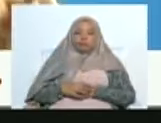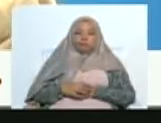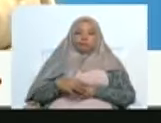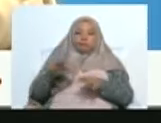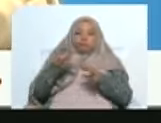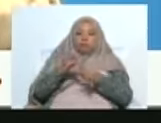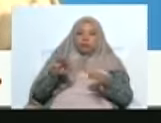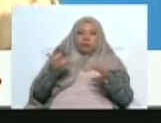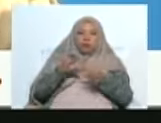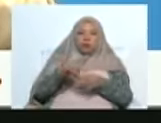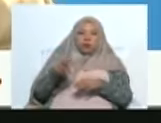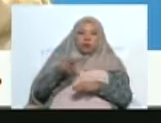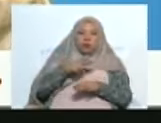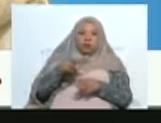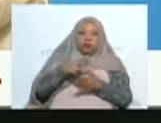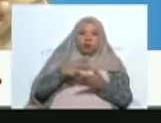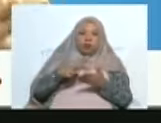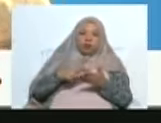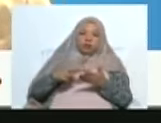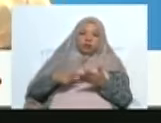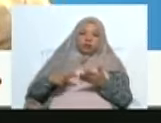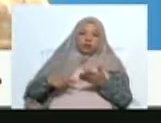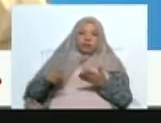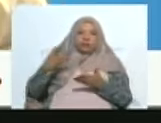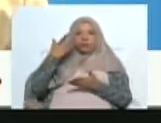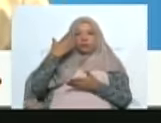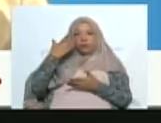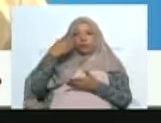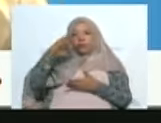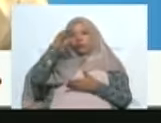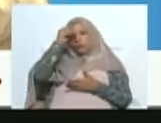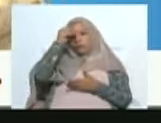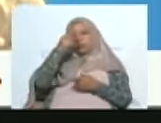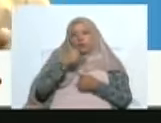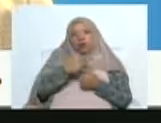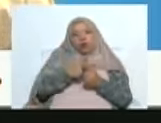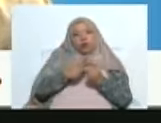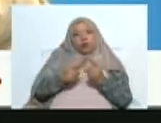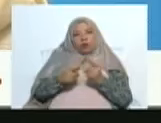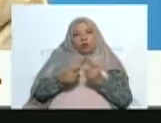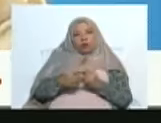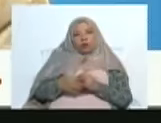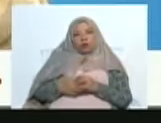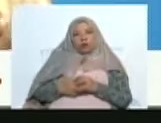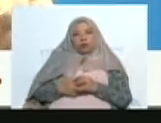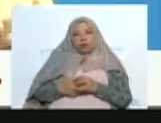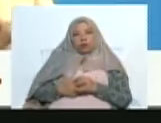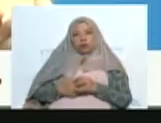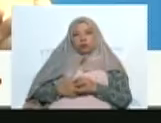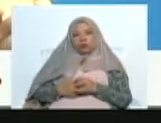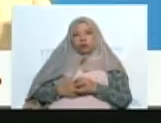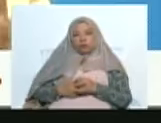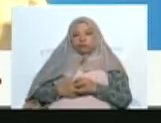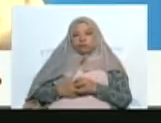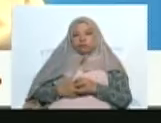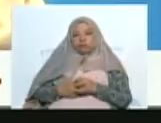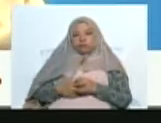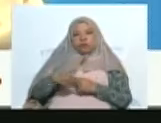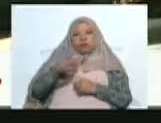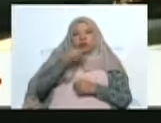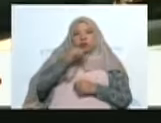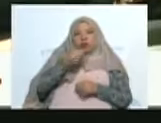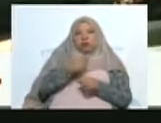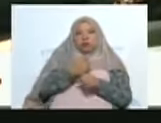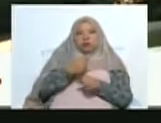remedios, ella misma fabricaba los remedios, no conocía una letra. Y sin embargo, me llevó a mí por el camino del bien. Yo soy un buen